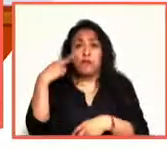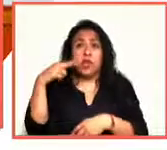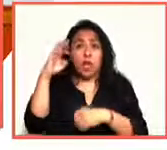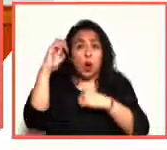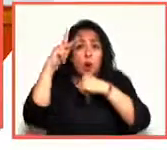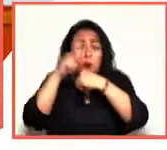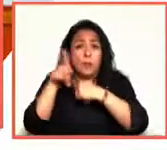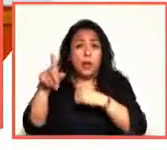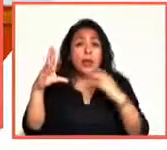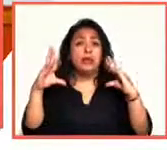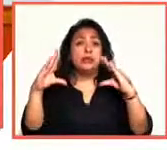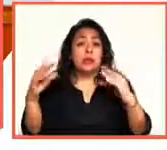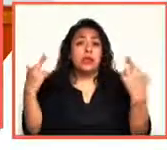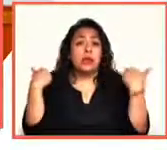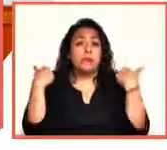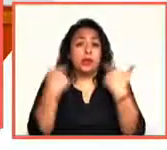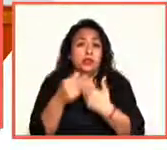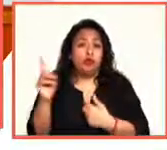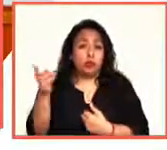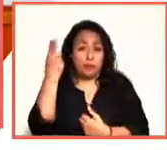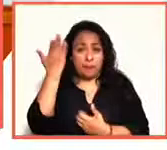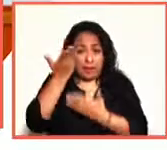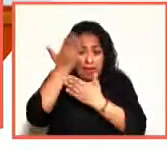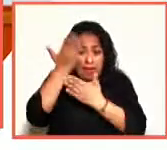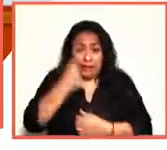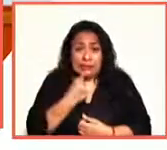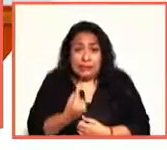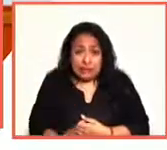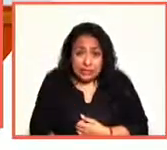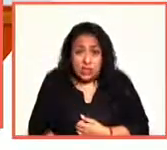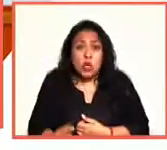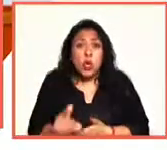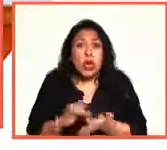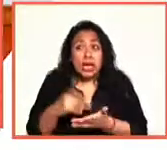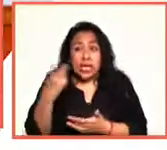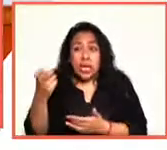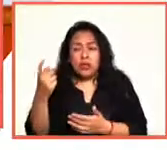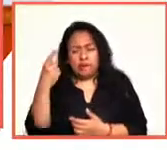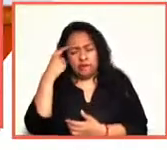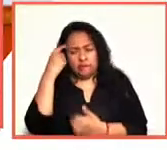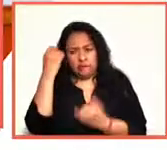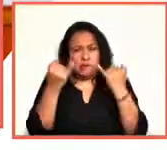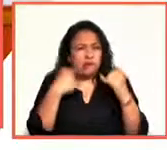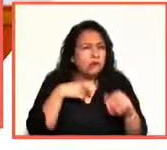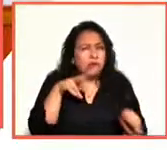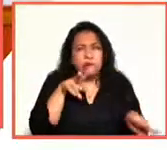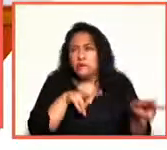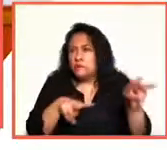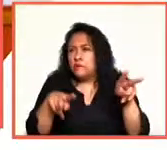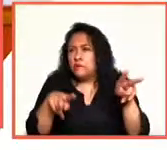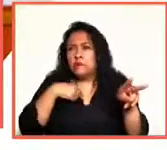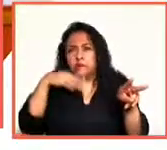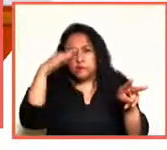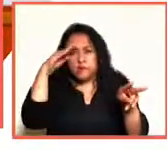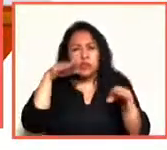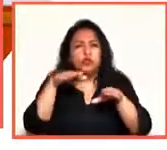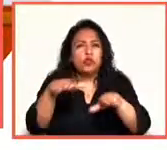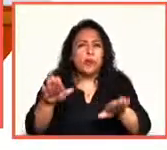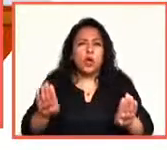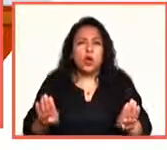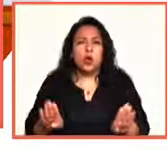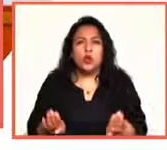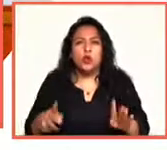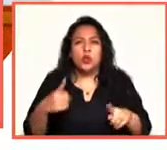profesor universitario, pero su infancia fue la que le permitió desarrollar la capacidad de observar y reflexionar sobre la conducta de las